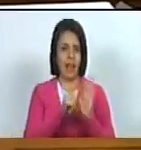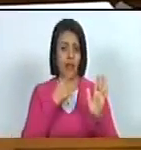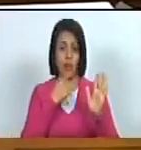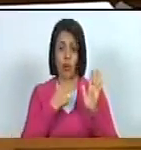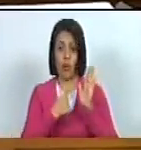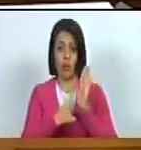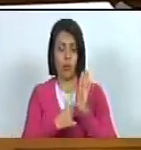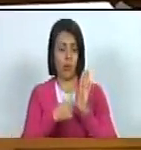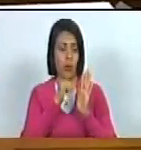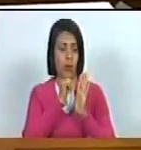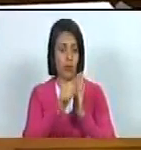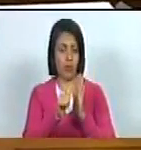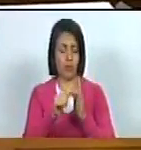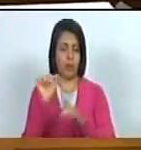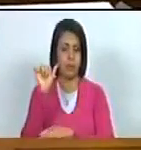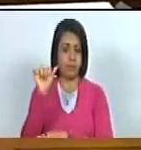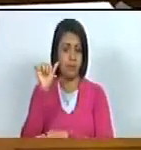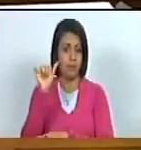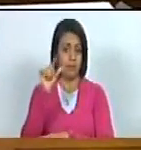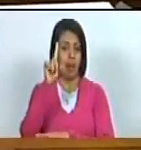trastorno del espectro autista también